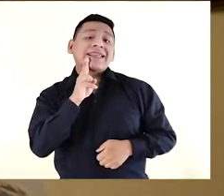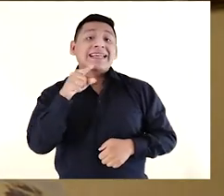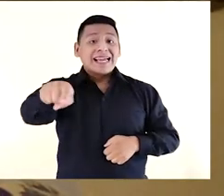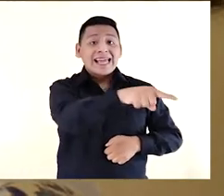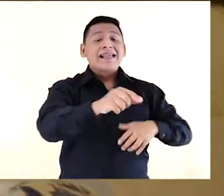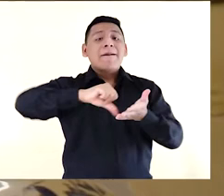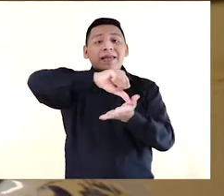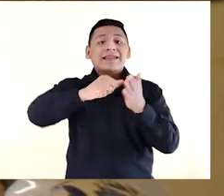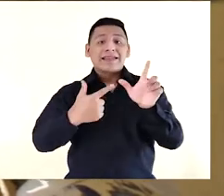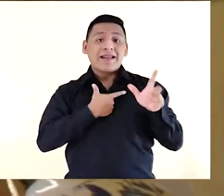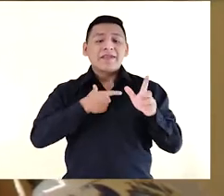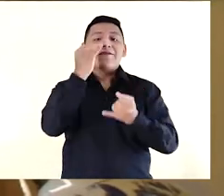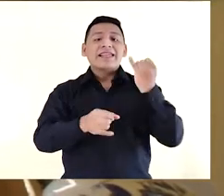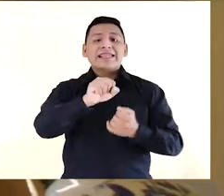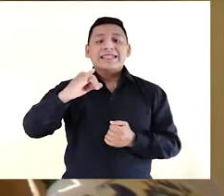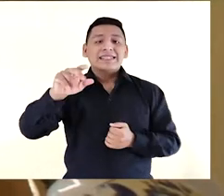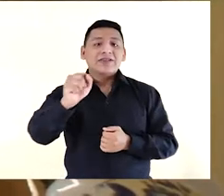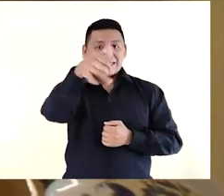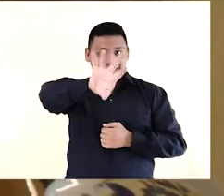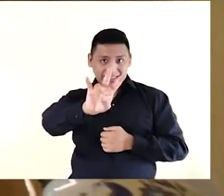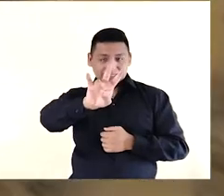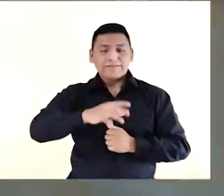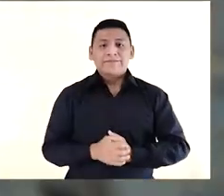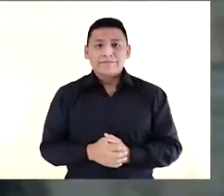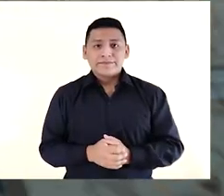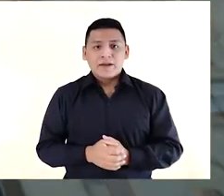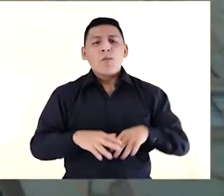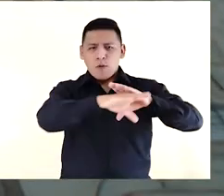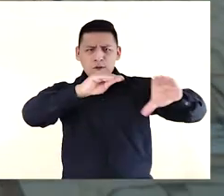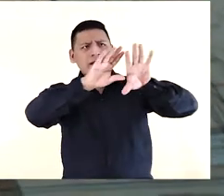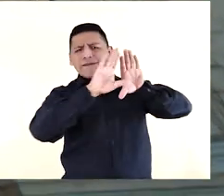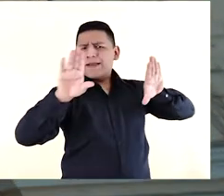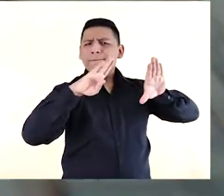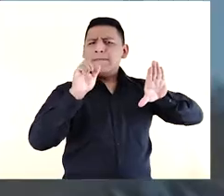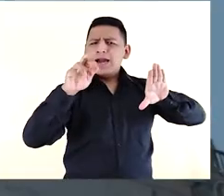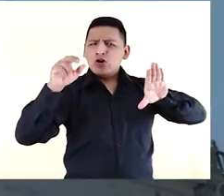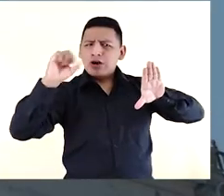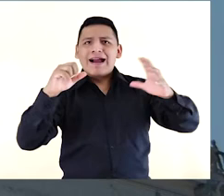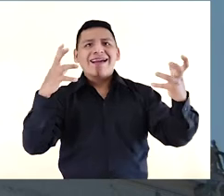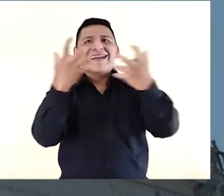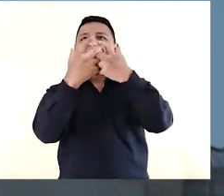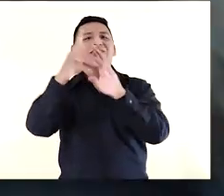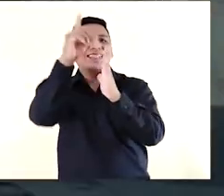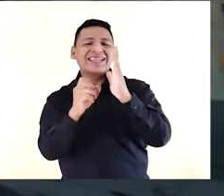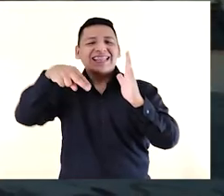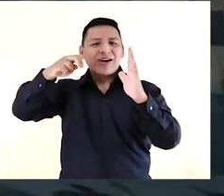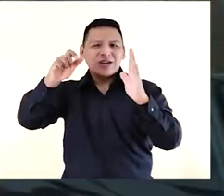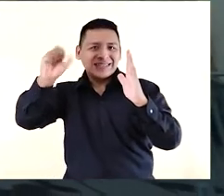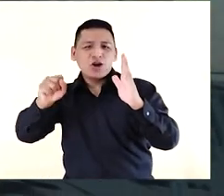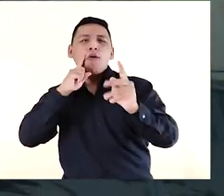el acto y también una plaza de armas de finales del siglo XVII. Por fuera la fachada barroca contrasta con los decorados